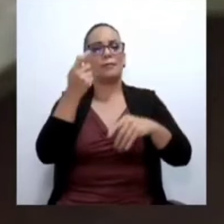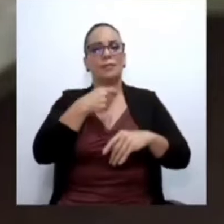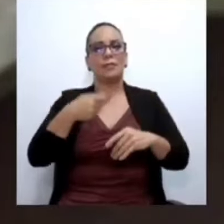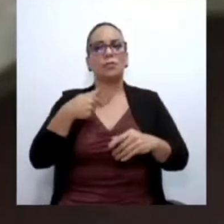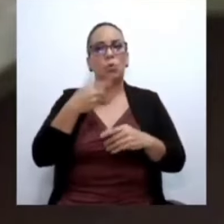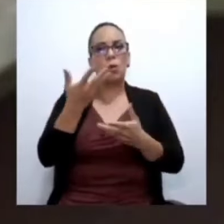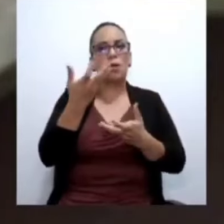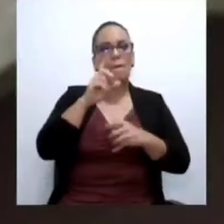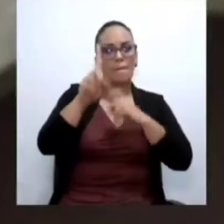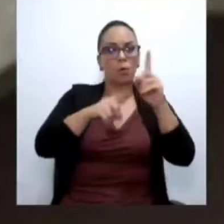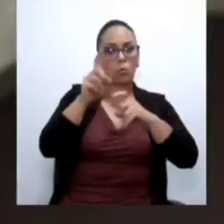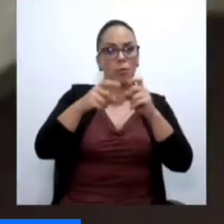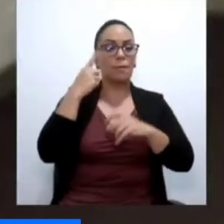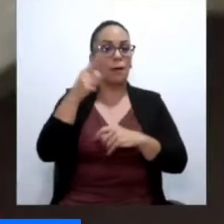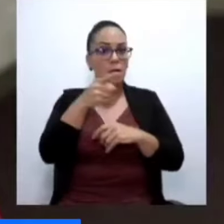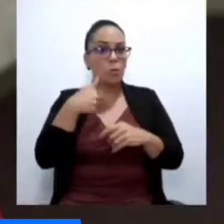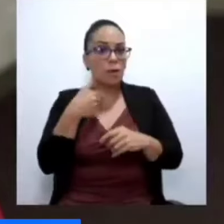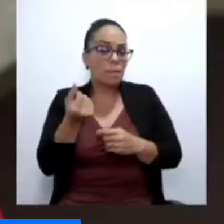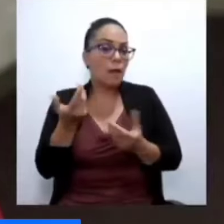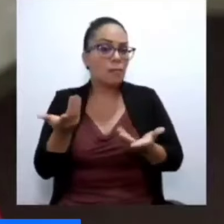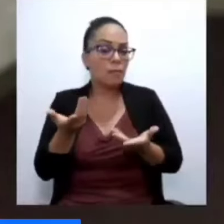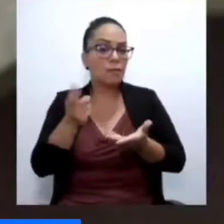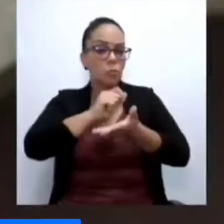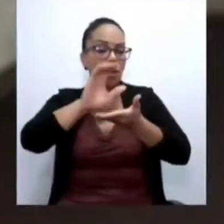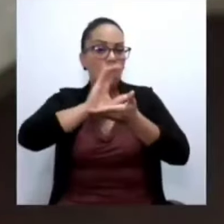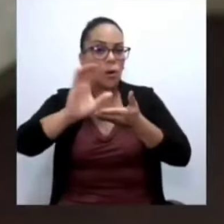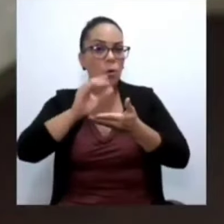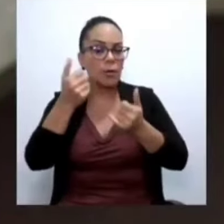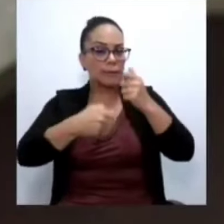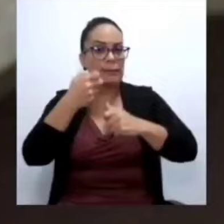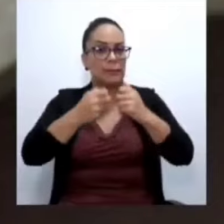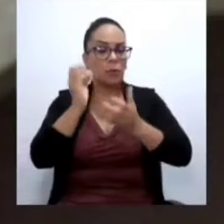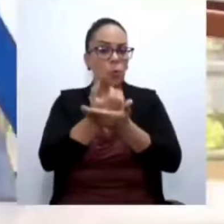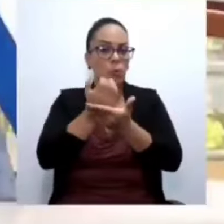para ellos habrá plata, escuelas y colegios en crisis económica.